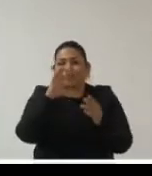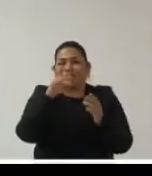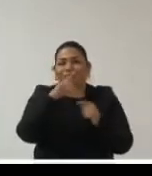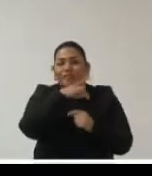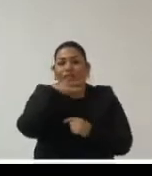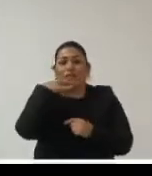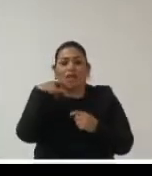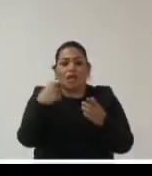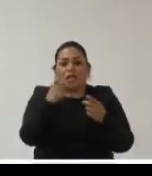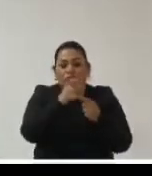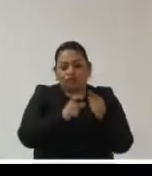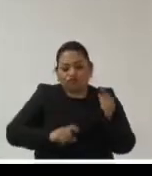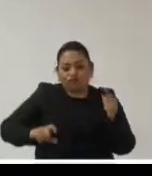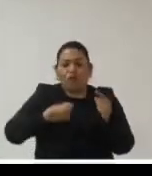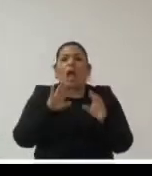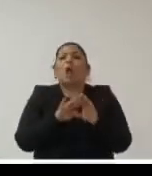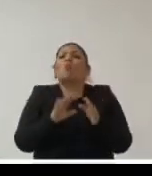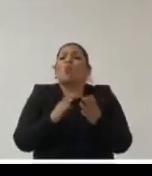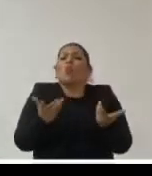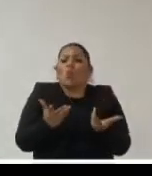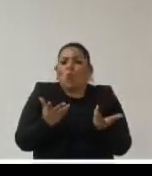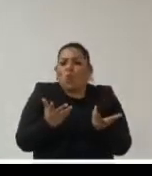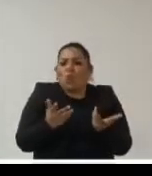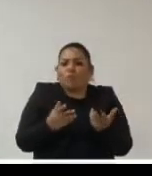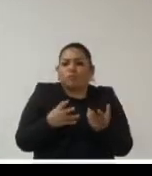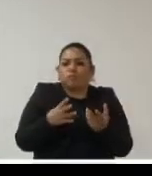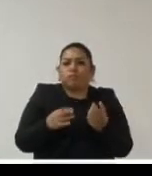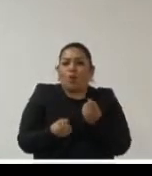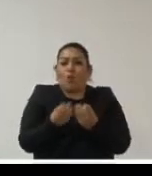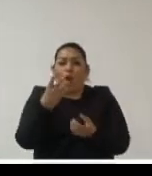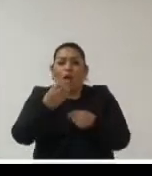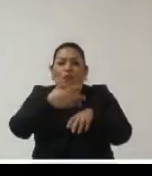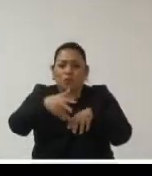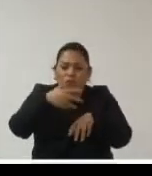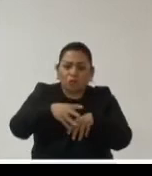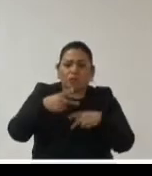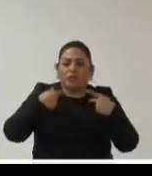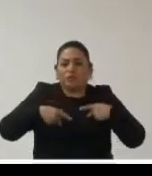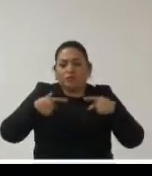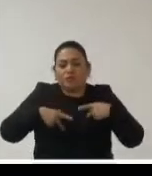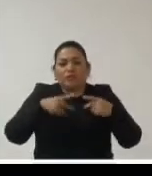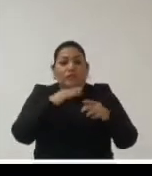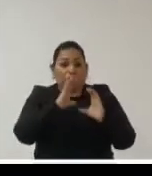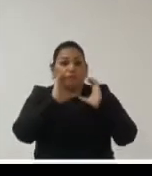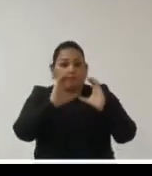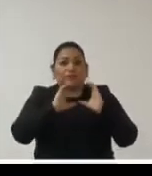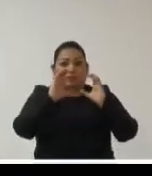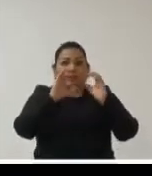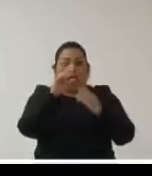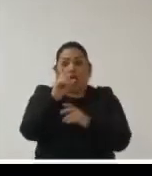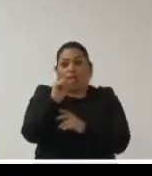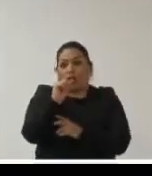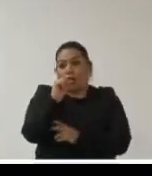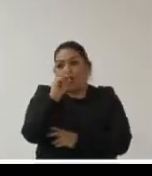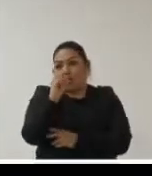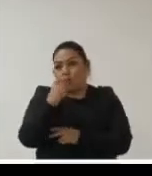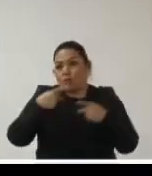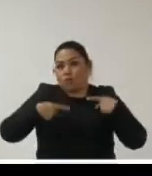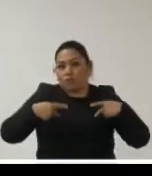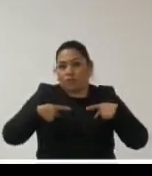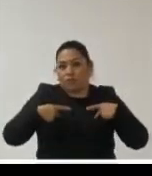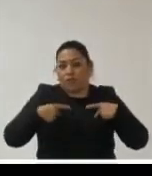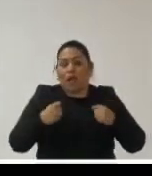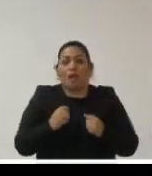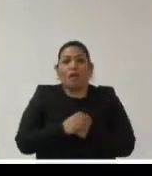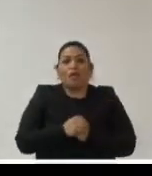nosotros hicimos una serie de observaciones que tenían que ver básicamente con la protección de los datos personales y lo que estaba involucrado ahí y